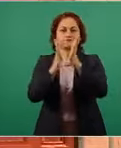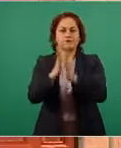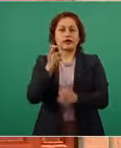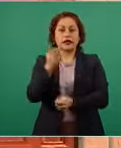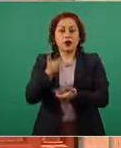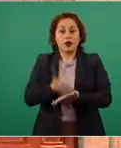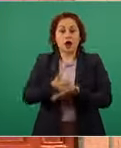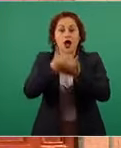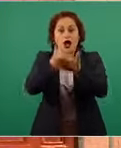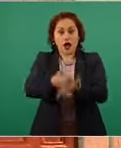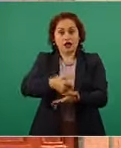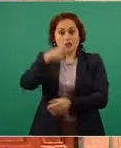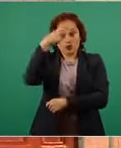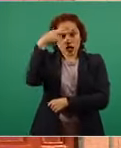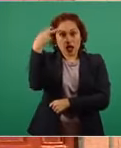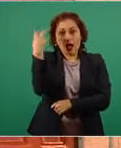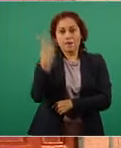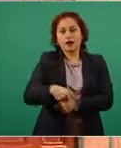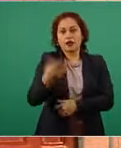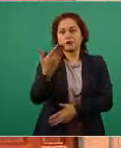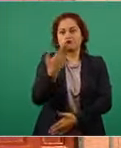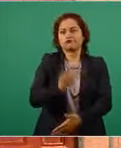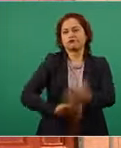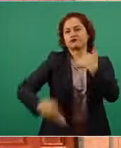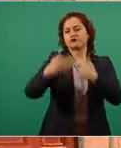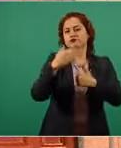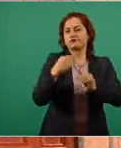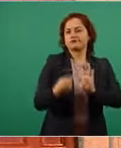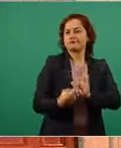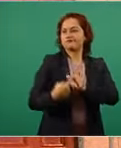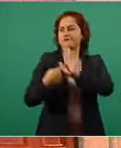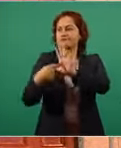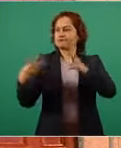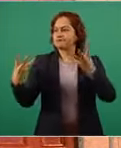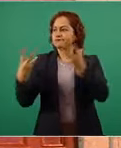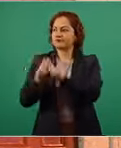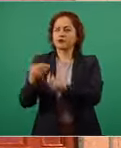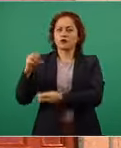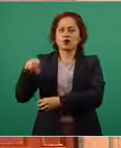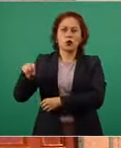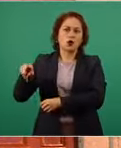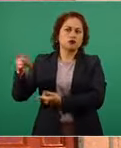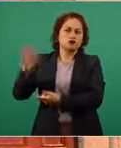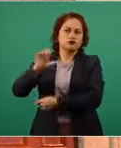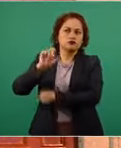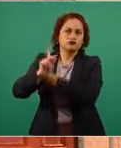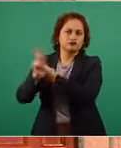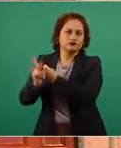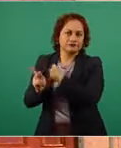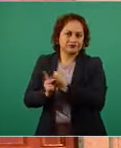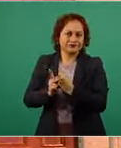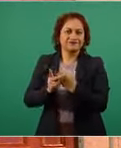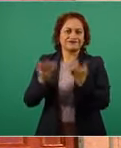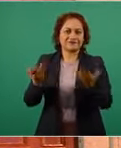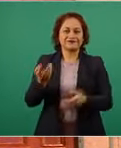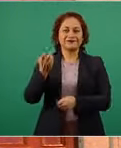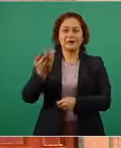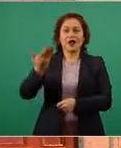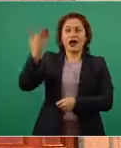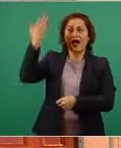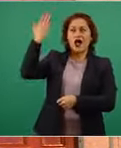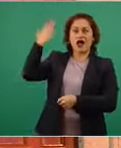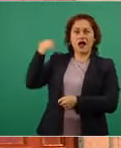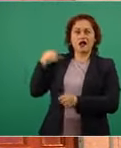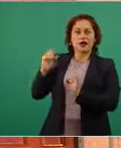alto en el concierto de las naciones atrás quedarán los malos recuerdos de siglos de